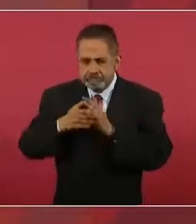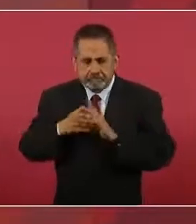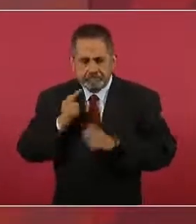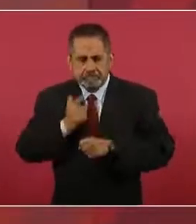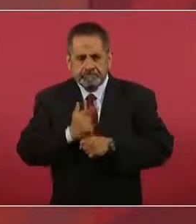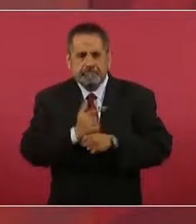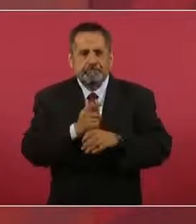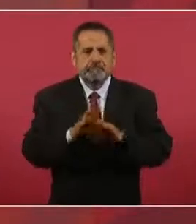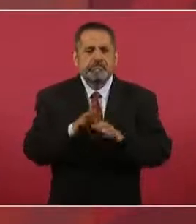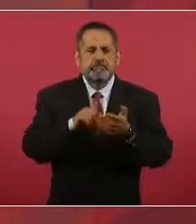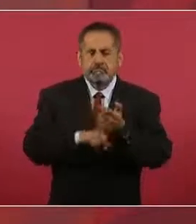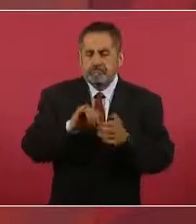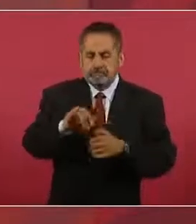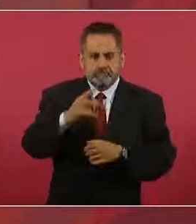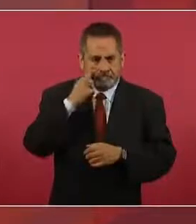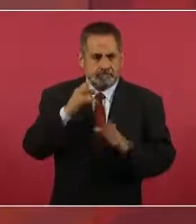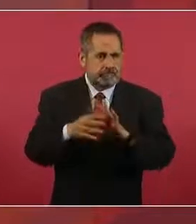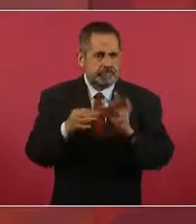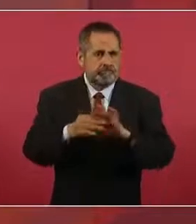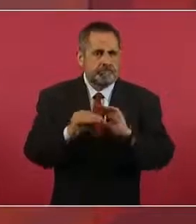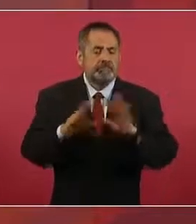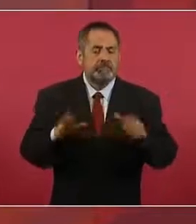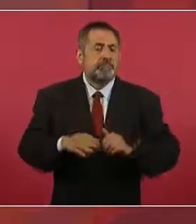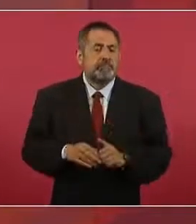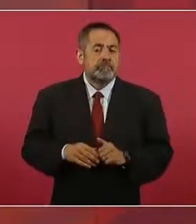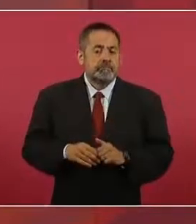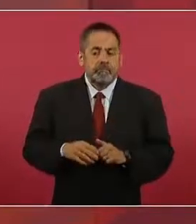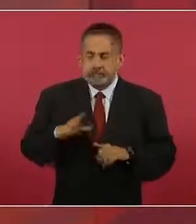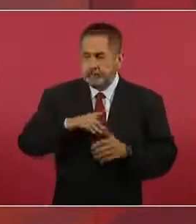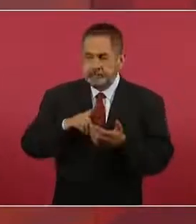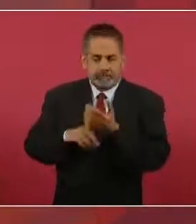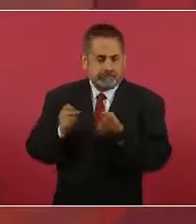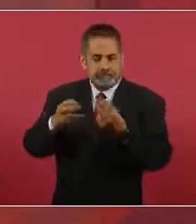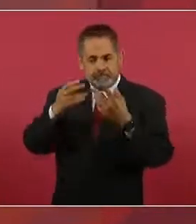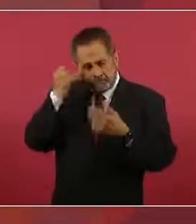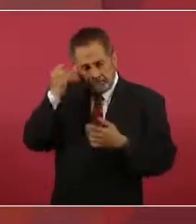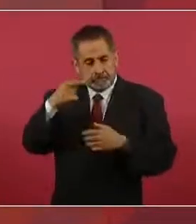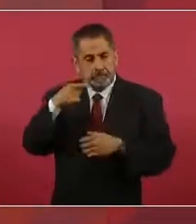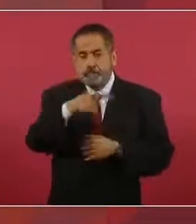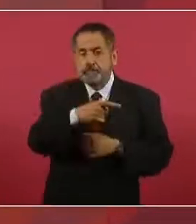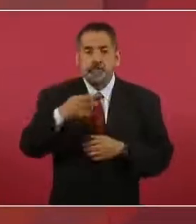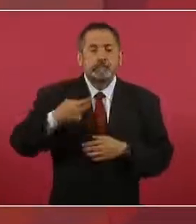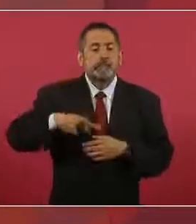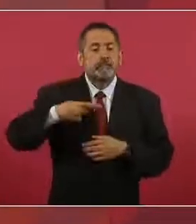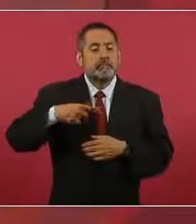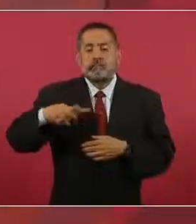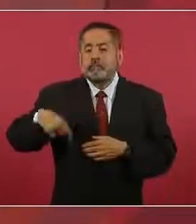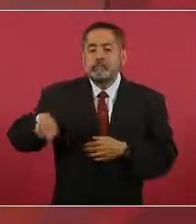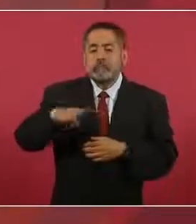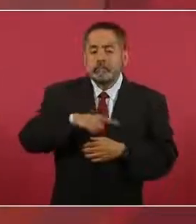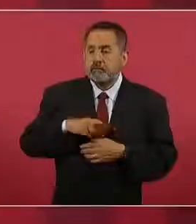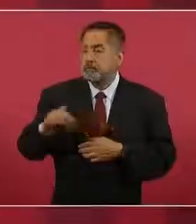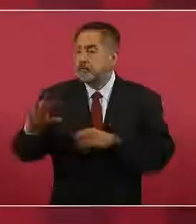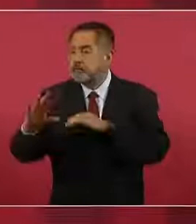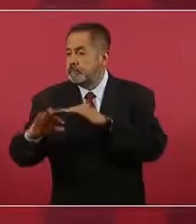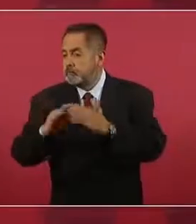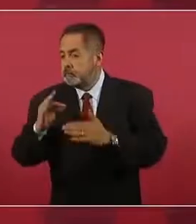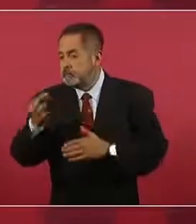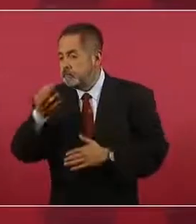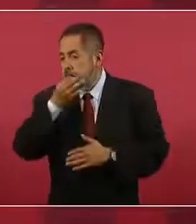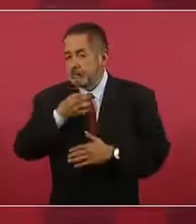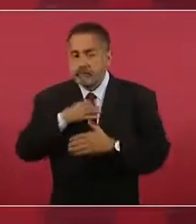No hay espionaje, no pero sí mucha inteligencia, de la gente que me informa